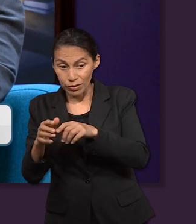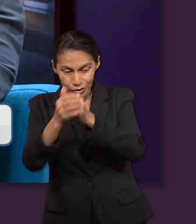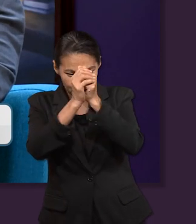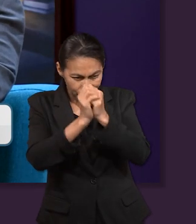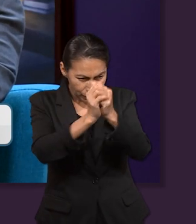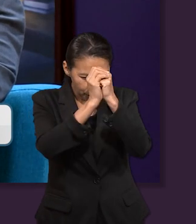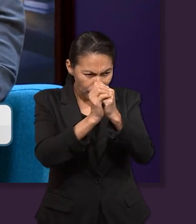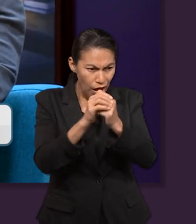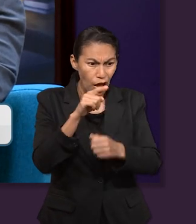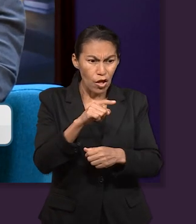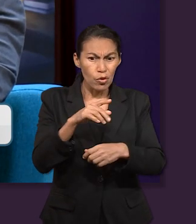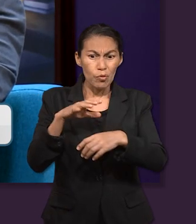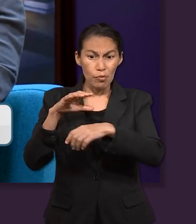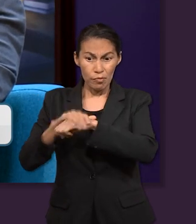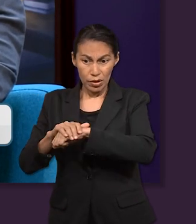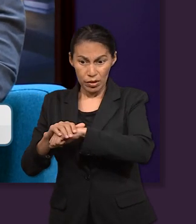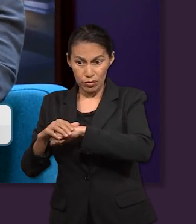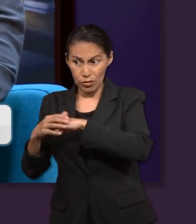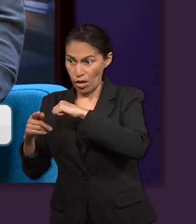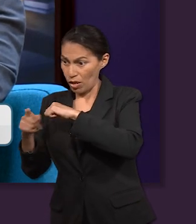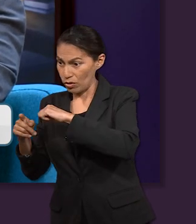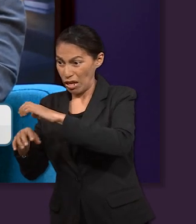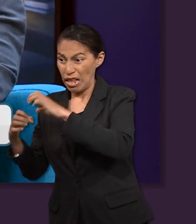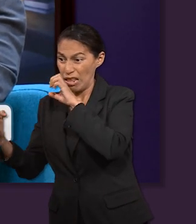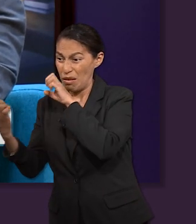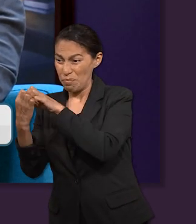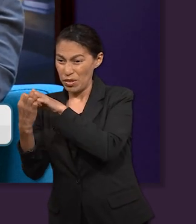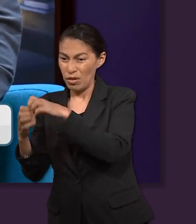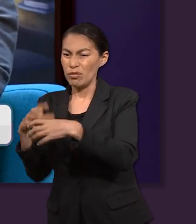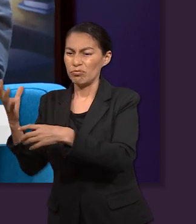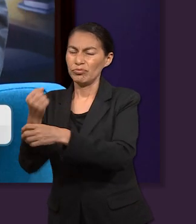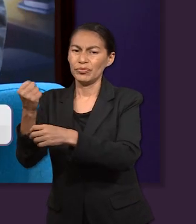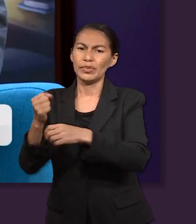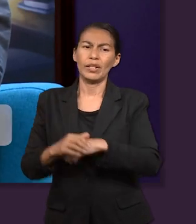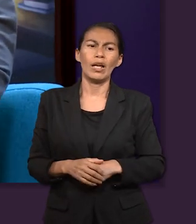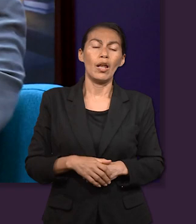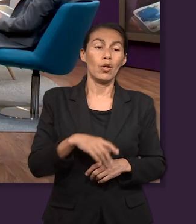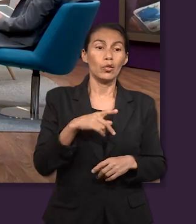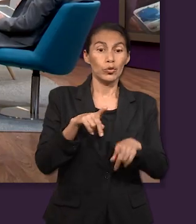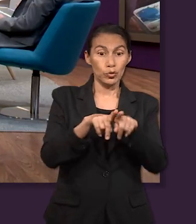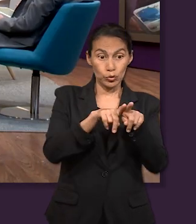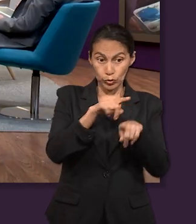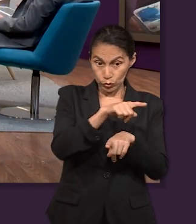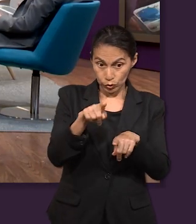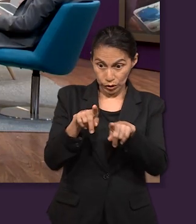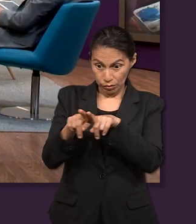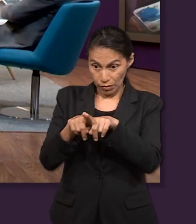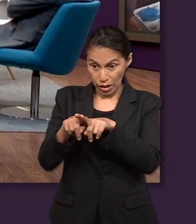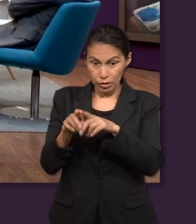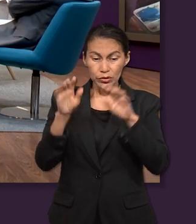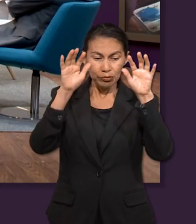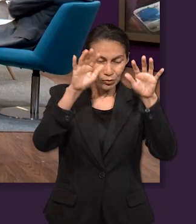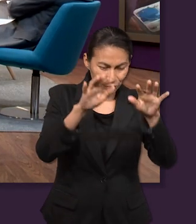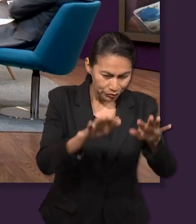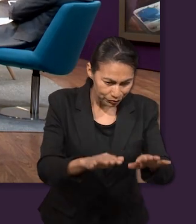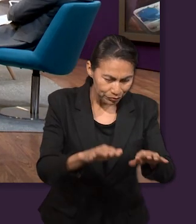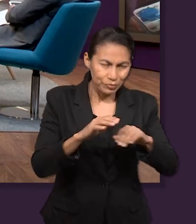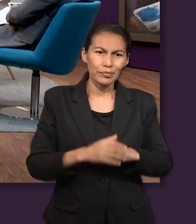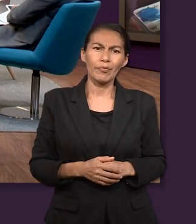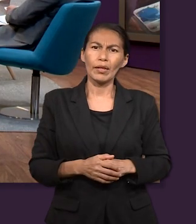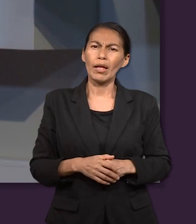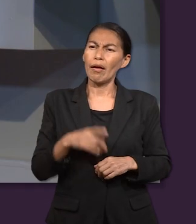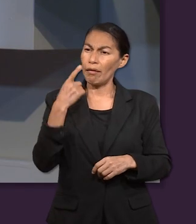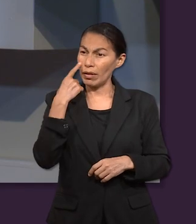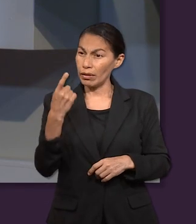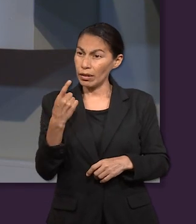tu mano estará sobre el cuello de tus enemigos. Los hijos de tu padre se inclinarán a ti. La distinción que le estaba dando